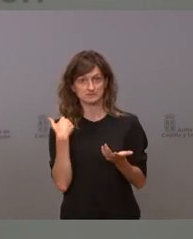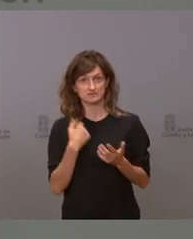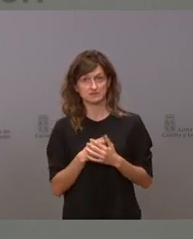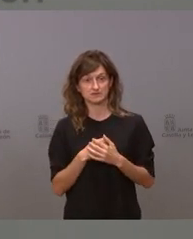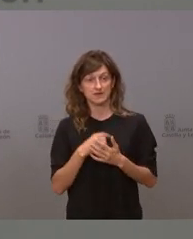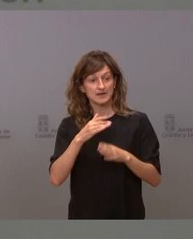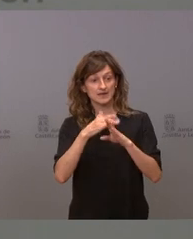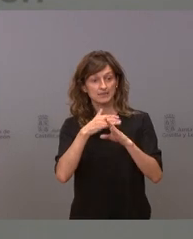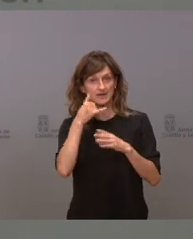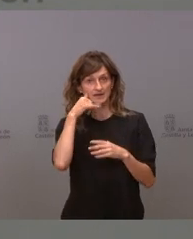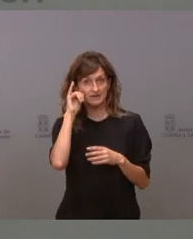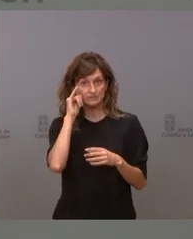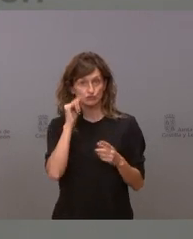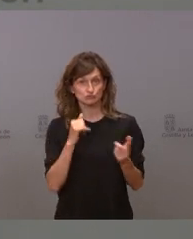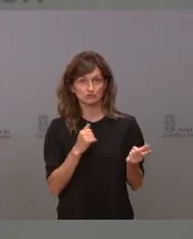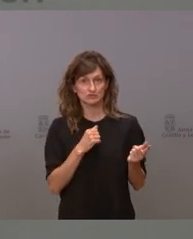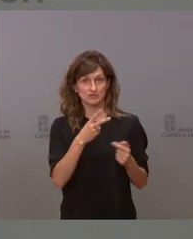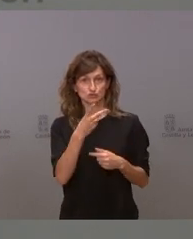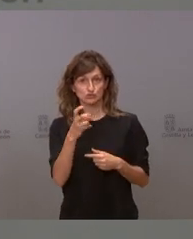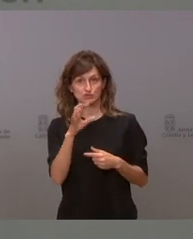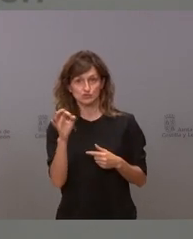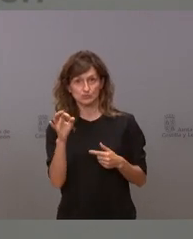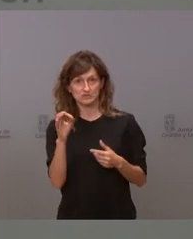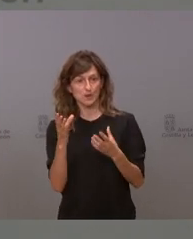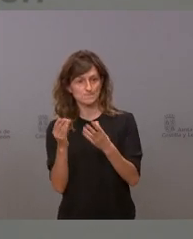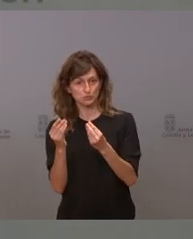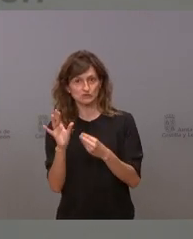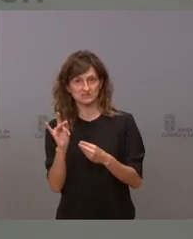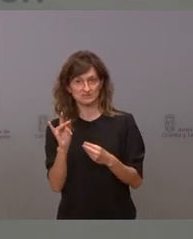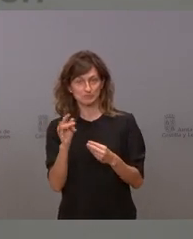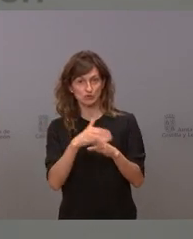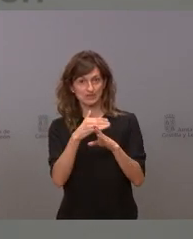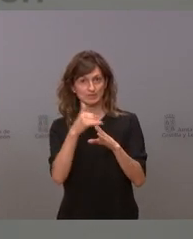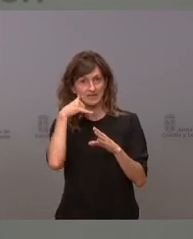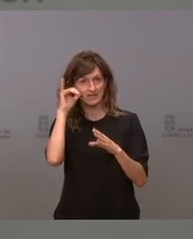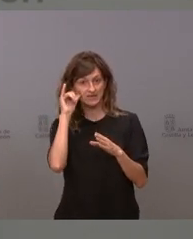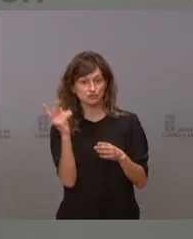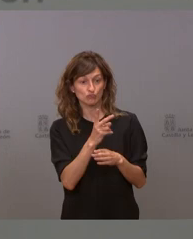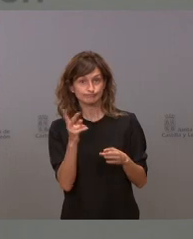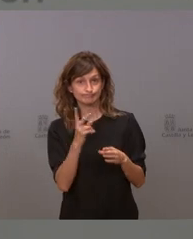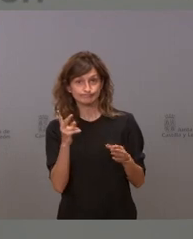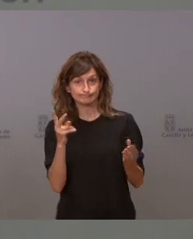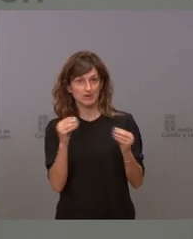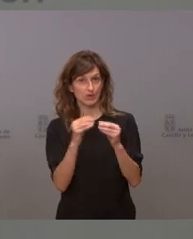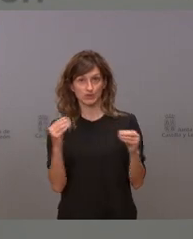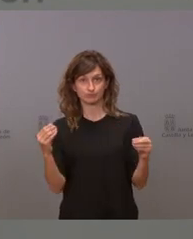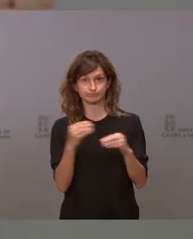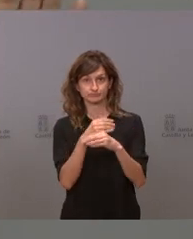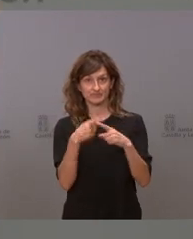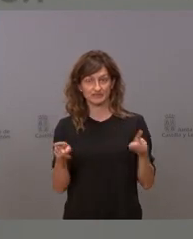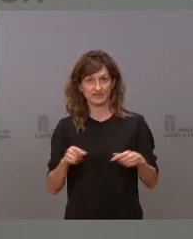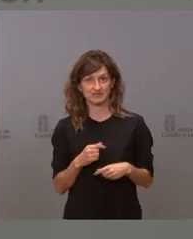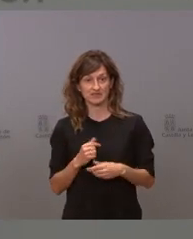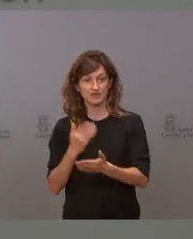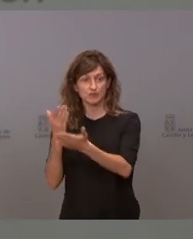nivel de riesgo de 250 que son muchas que son muchas pero no es el nivel de 2.500 si yo voy a un